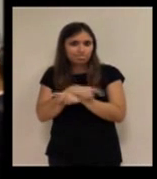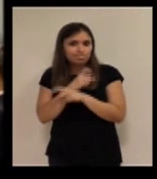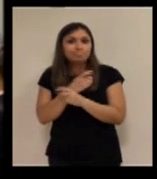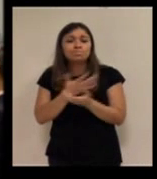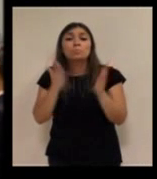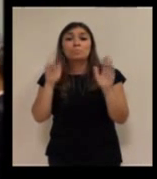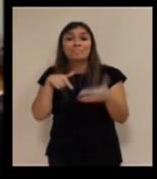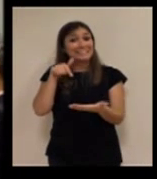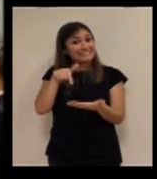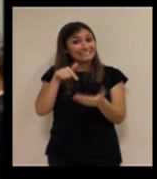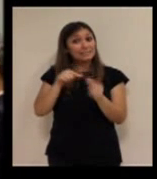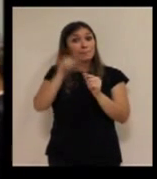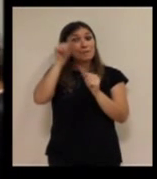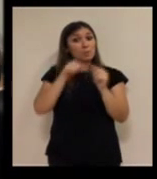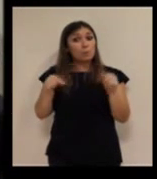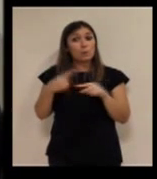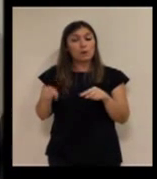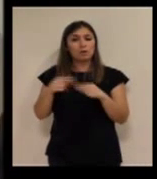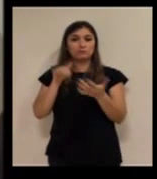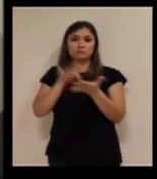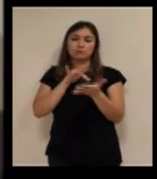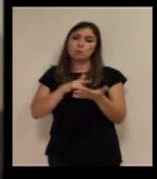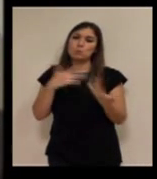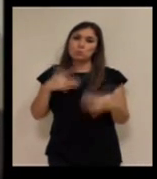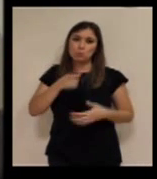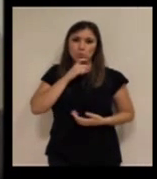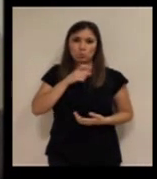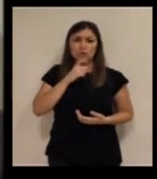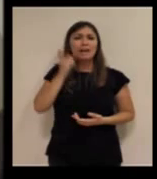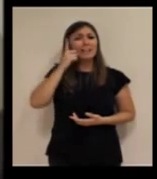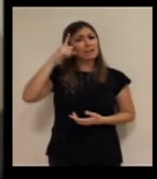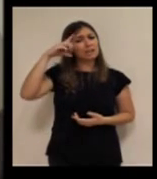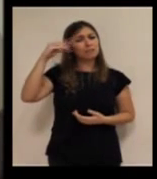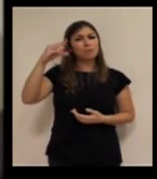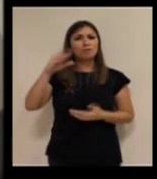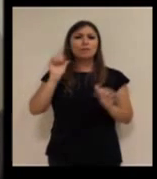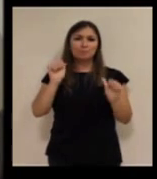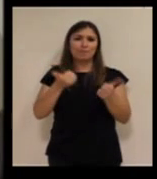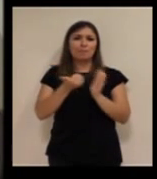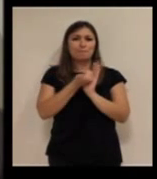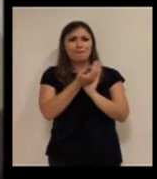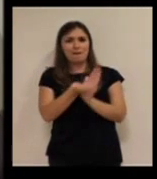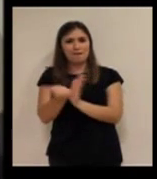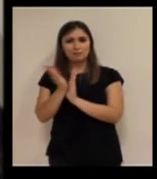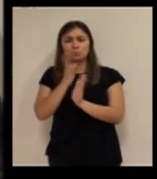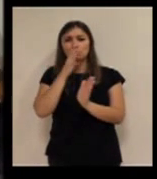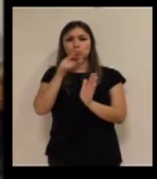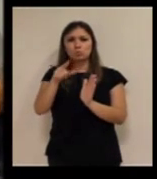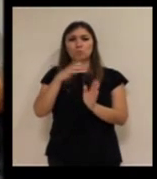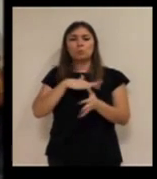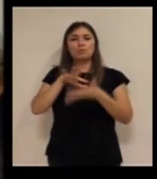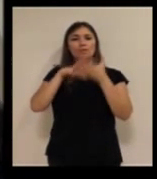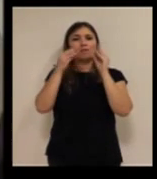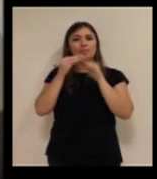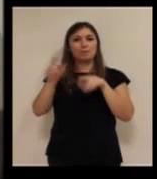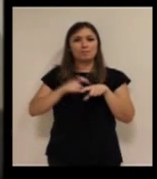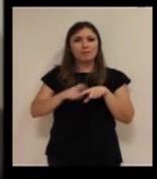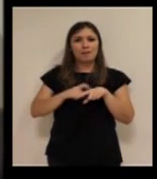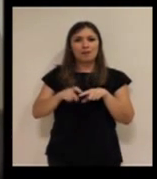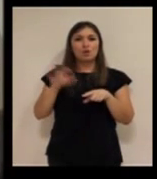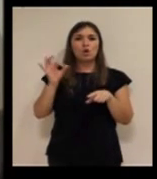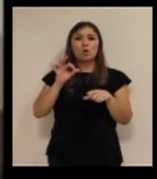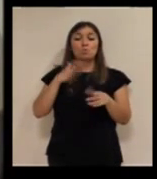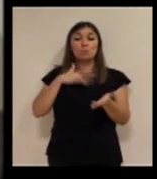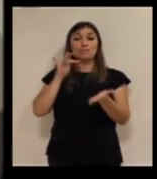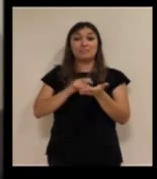pues es un tema complicado. Yo creo que los smartphones están abriendo también ahí un abanico, porque tú puedes personalizar, ampliar